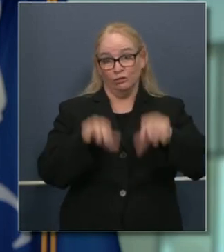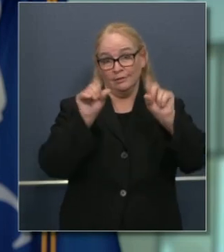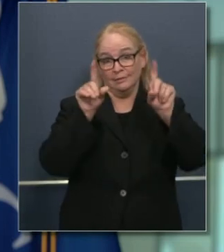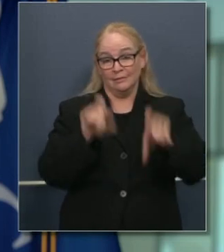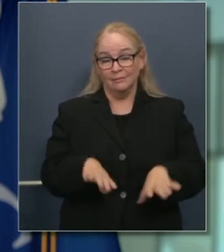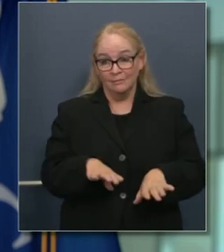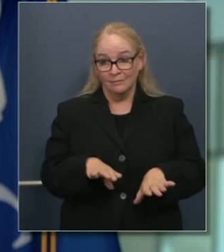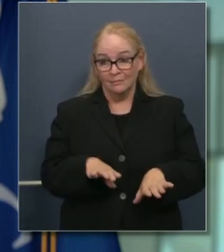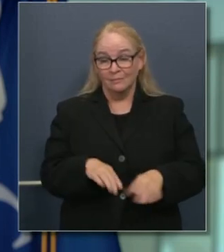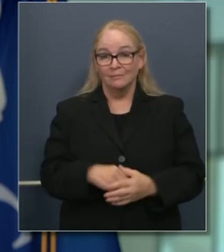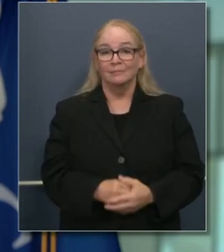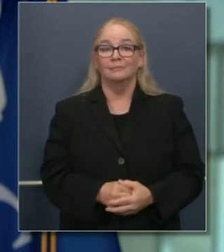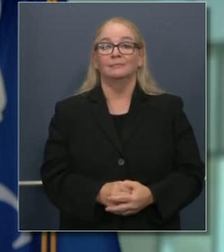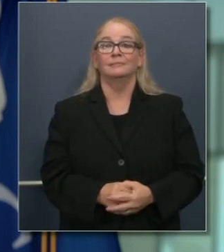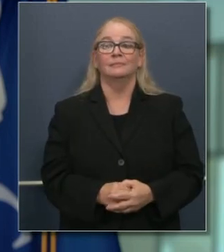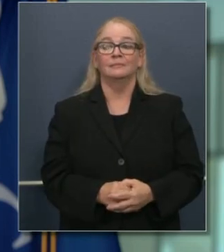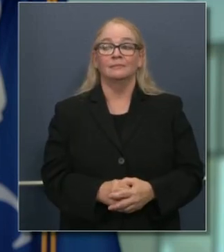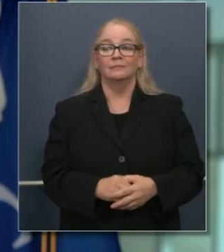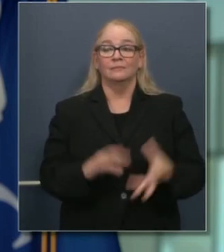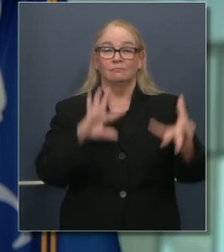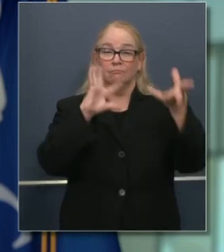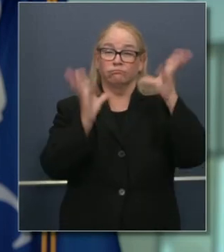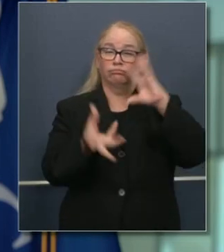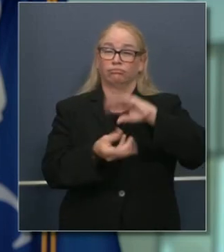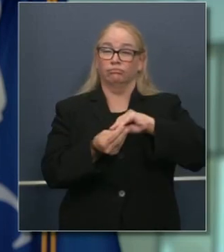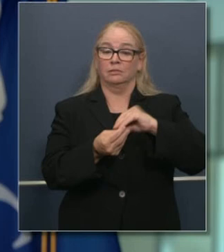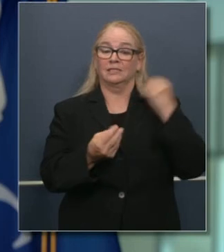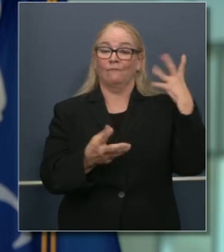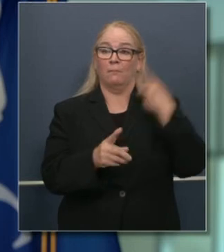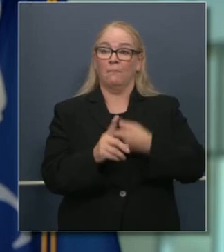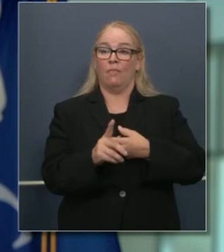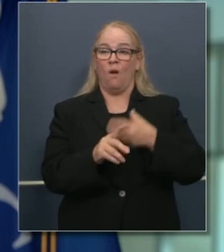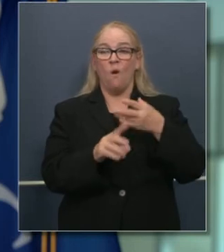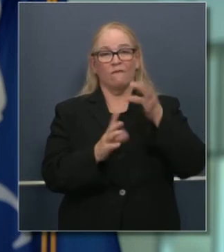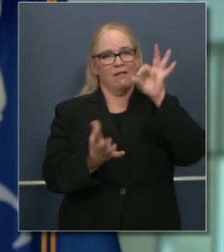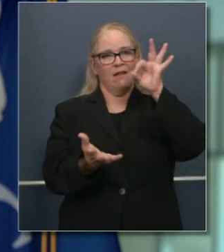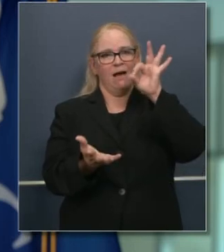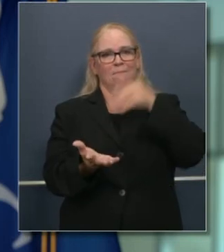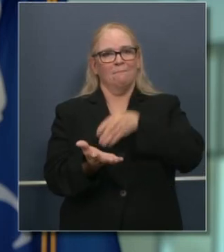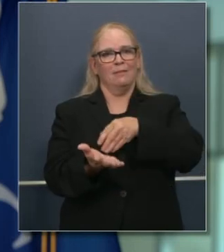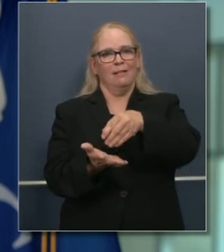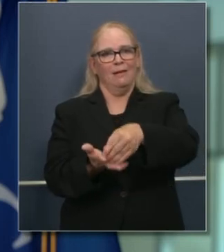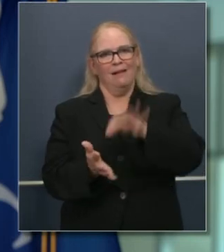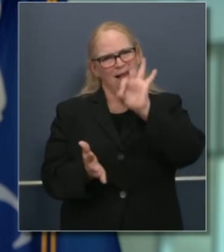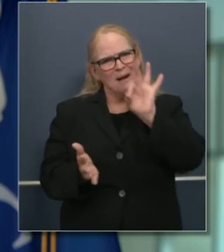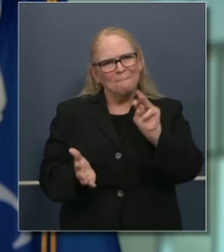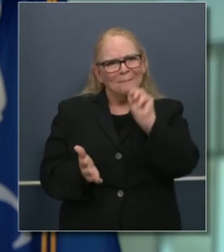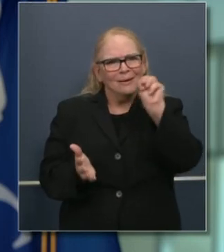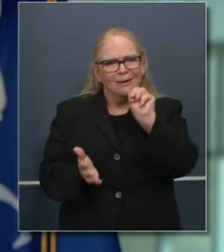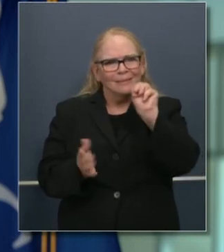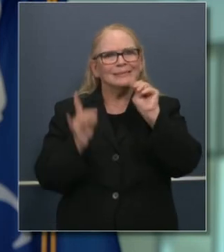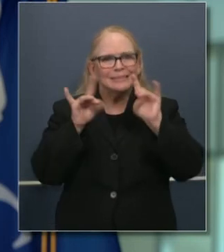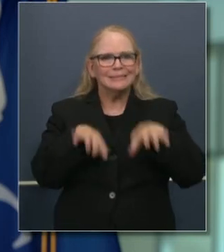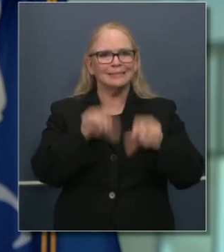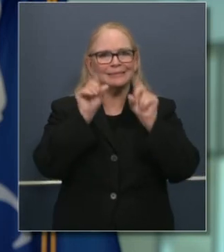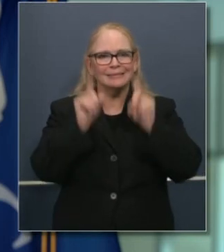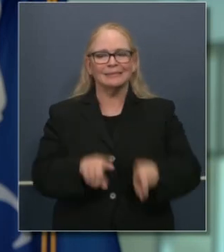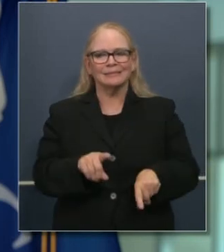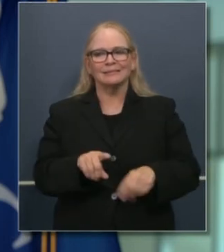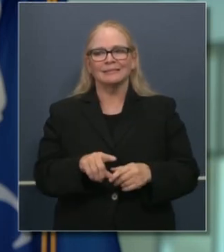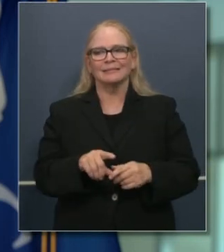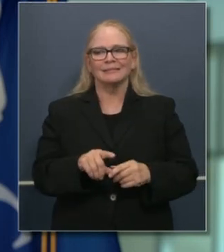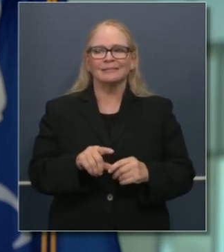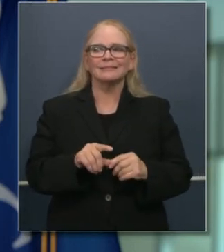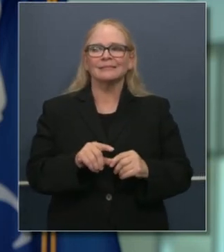que llegaron ayer 9 millones de pruebas en total hasta ahora en el estado de California. Pero sí tenemos que